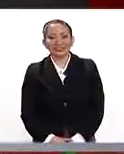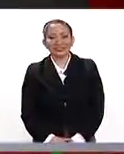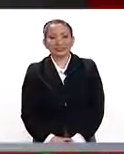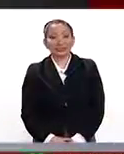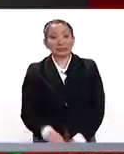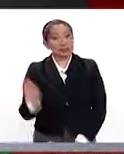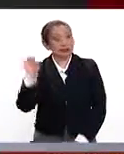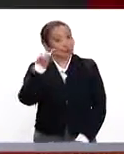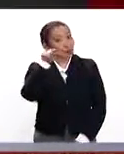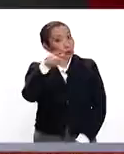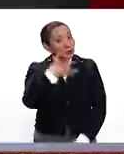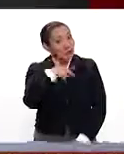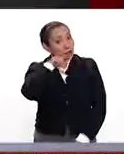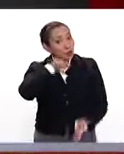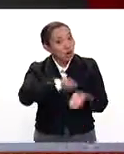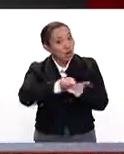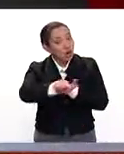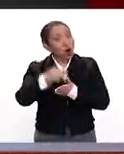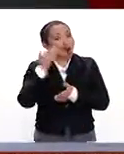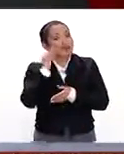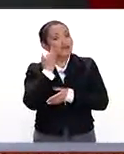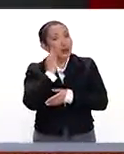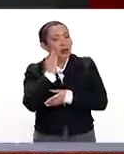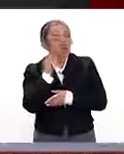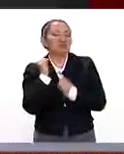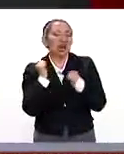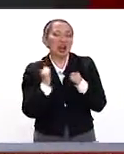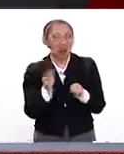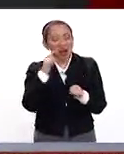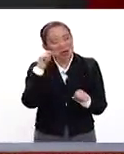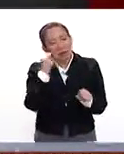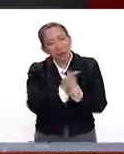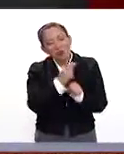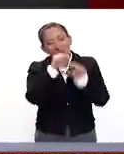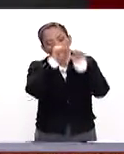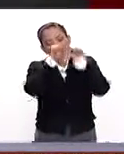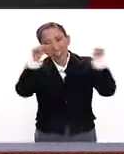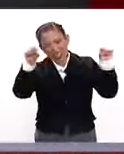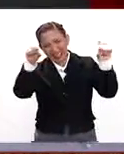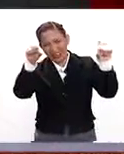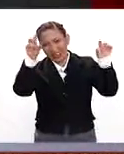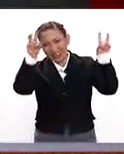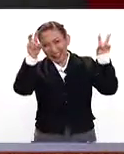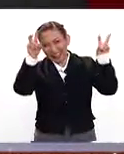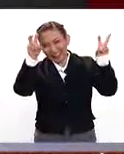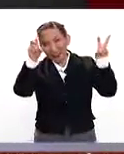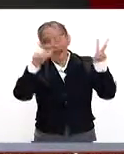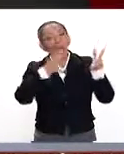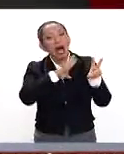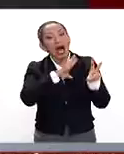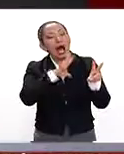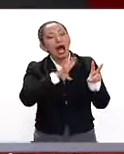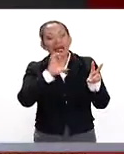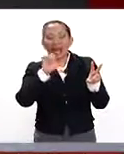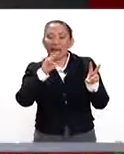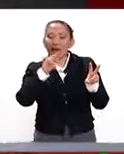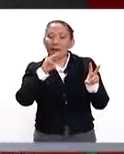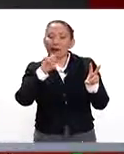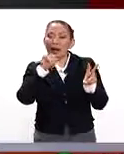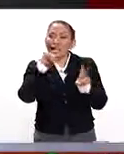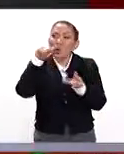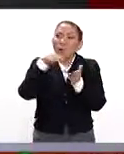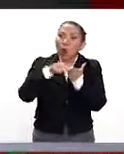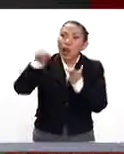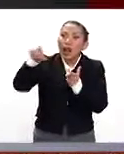Si usted tiene Twitter o Facebook, seguramente ha encontrado una frase que dice hay un enjambre en tal punto,